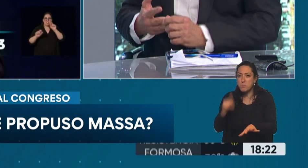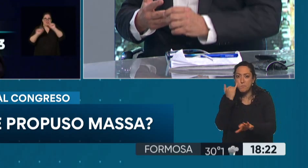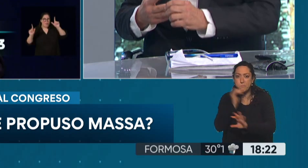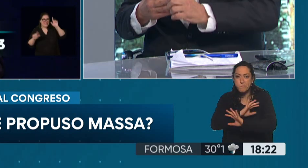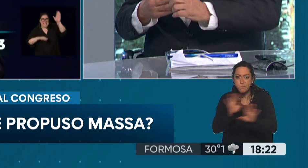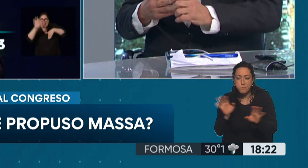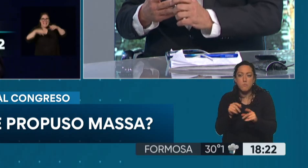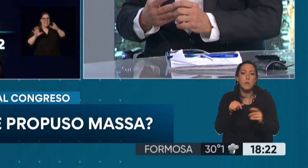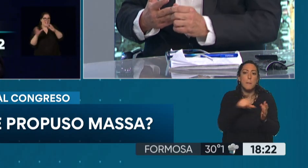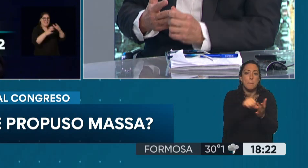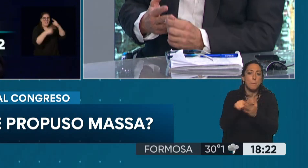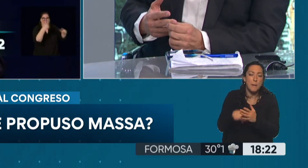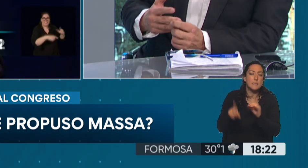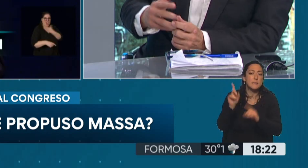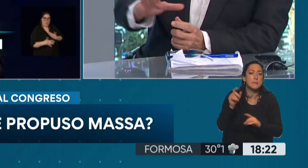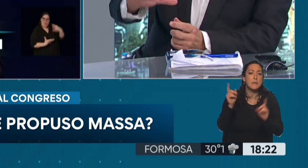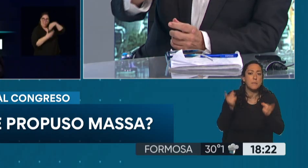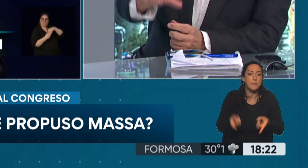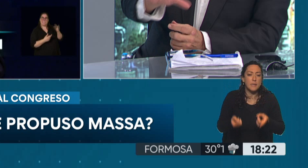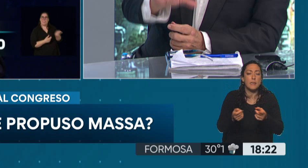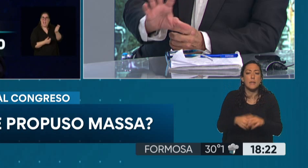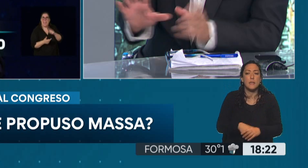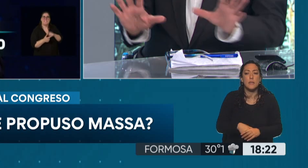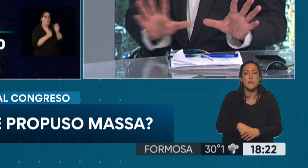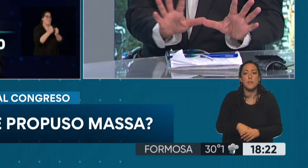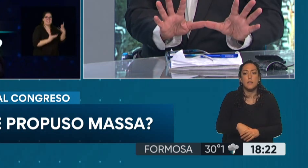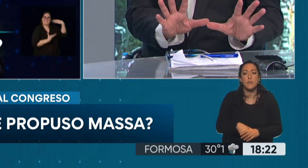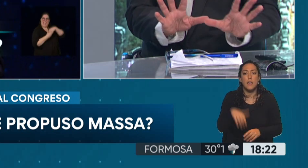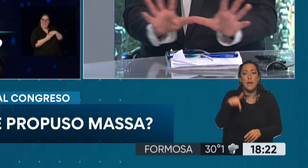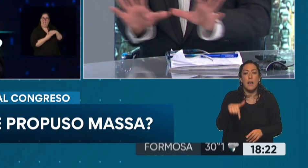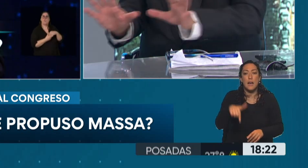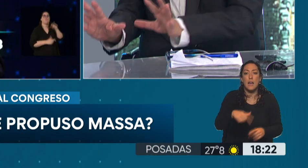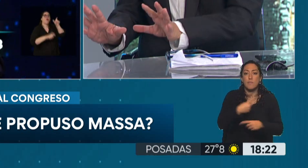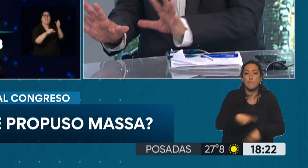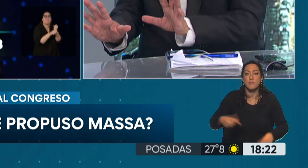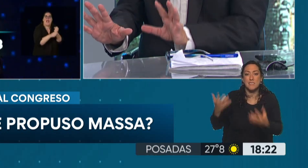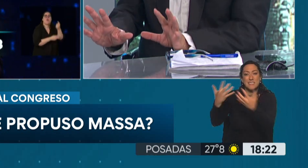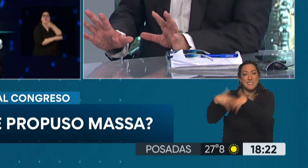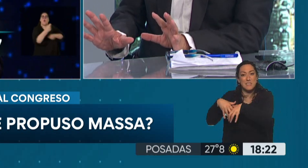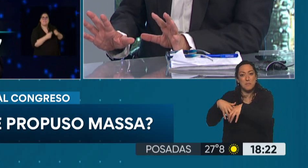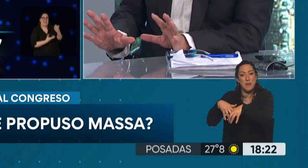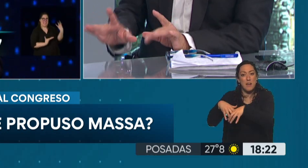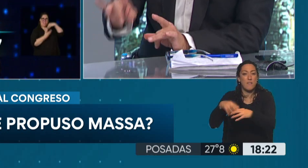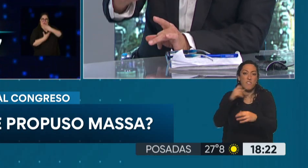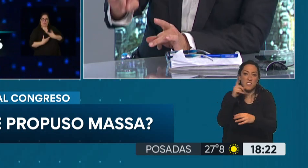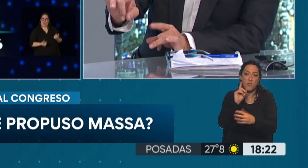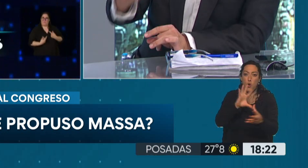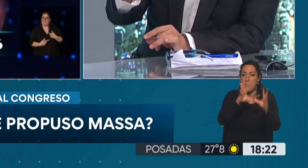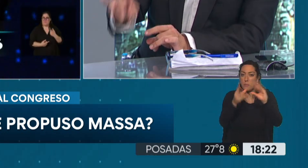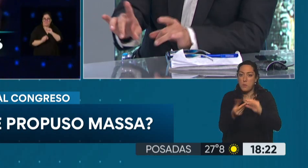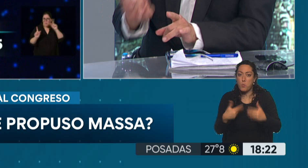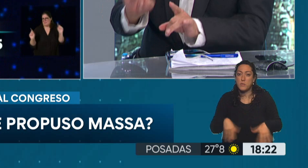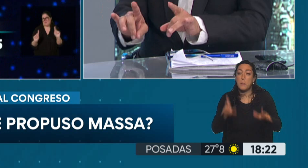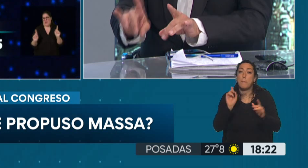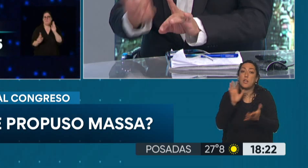En el caso de los países nórdicos también. Todo teléfono. Pero acá hay que adaptarlo. Todo ese sistema a eso no va a ser fácil, pero es una solución... al